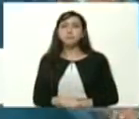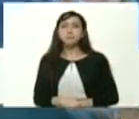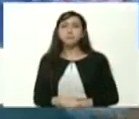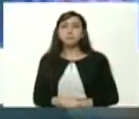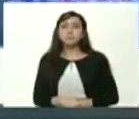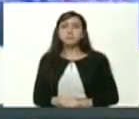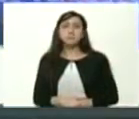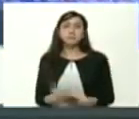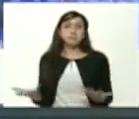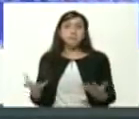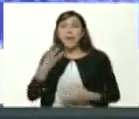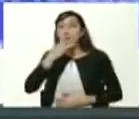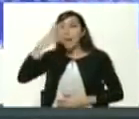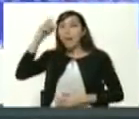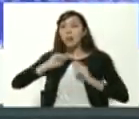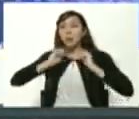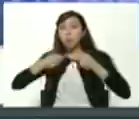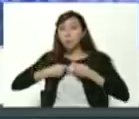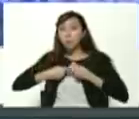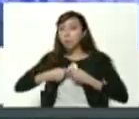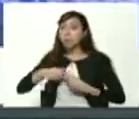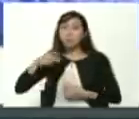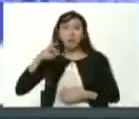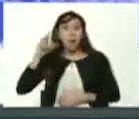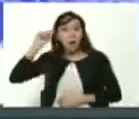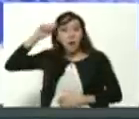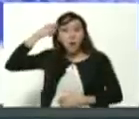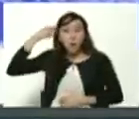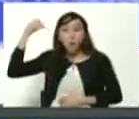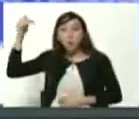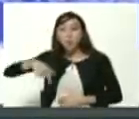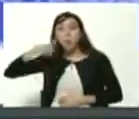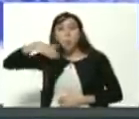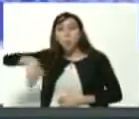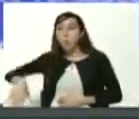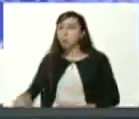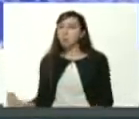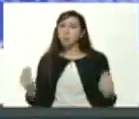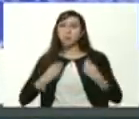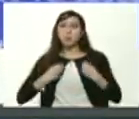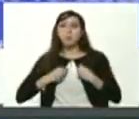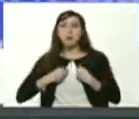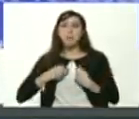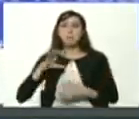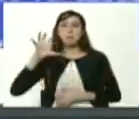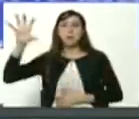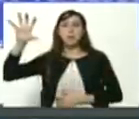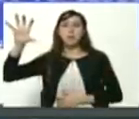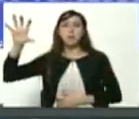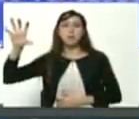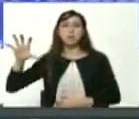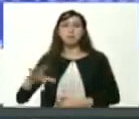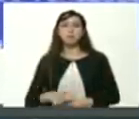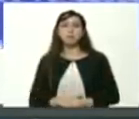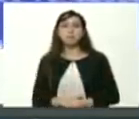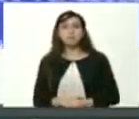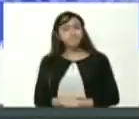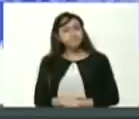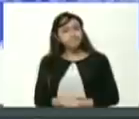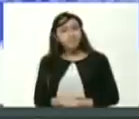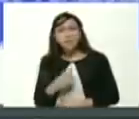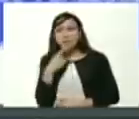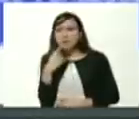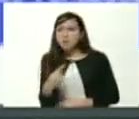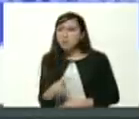el grito de Aristóbulo que quedó para siempre que hoy lleva el pueblo que viva la patria bueno insistíamos